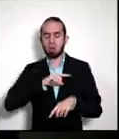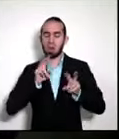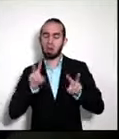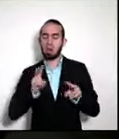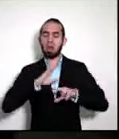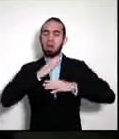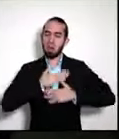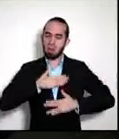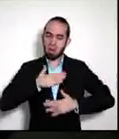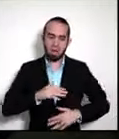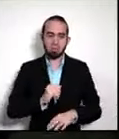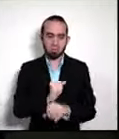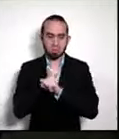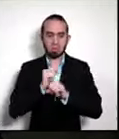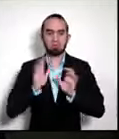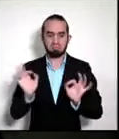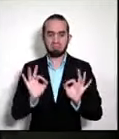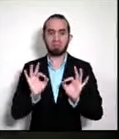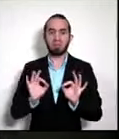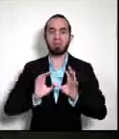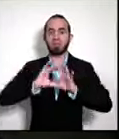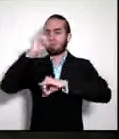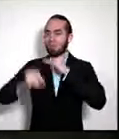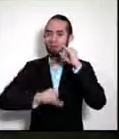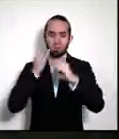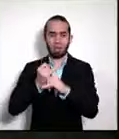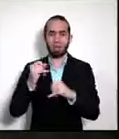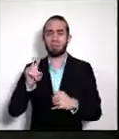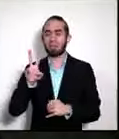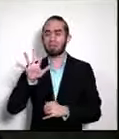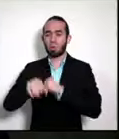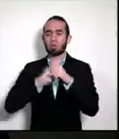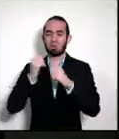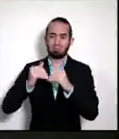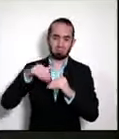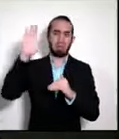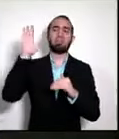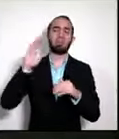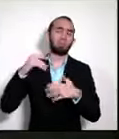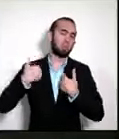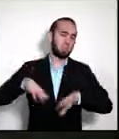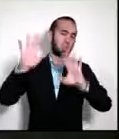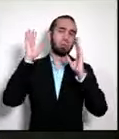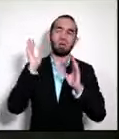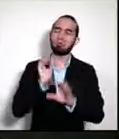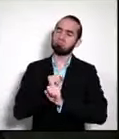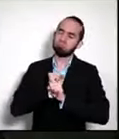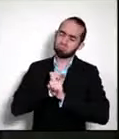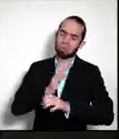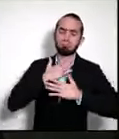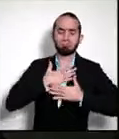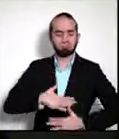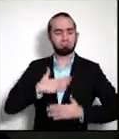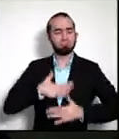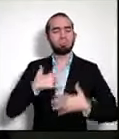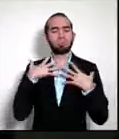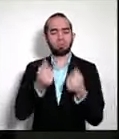justamente esa experiencia internacional que tenemos esa presencia internacional durante más de 25 años y estar donde estamos además Procomer